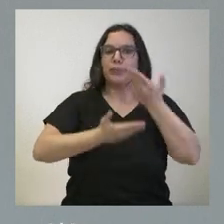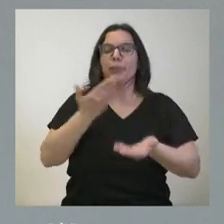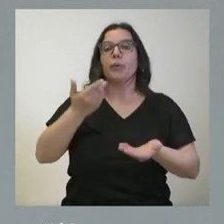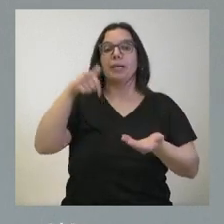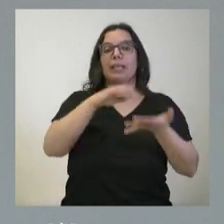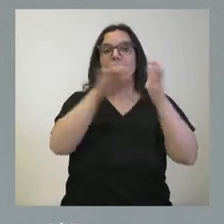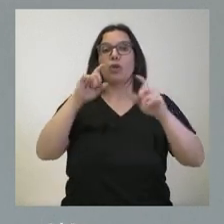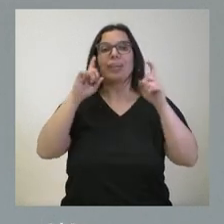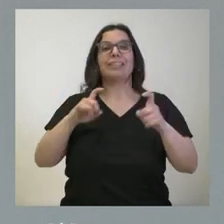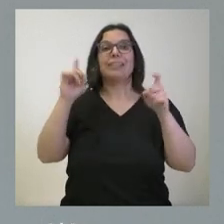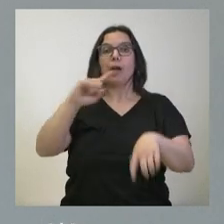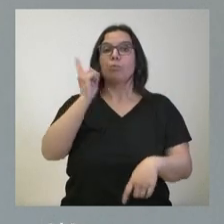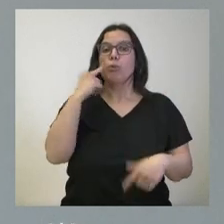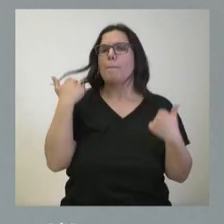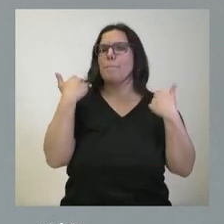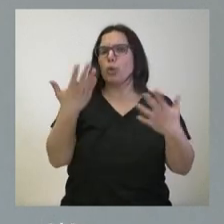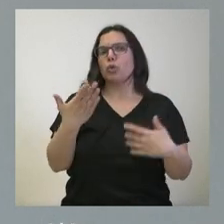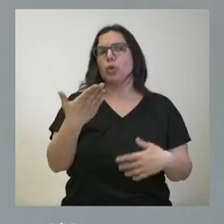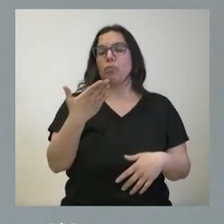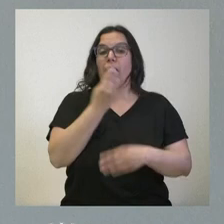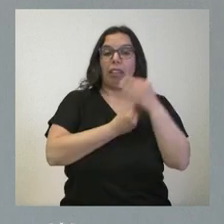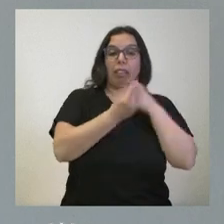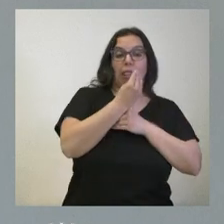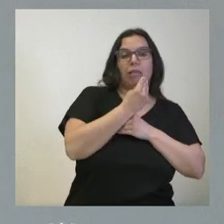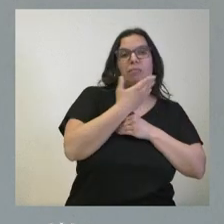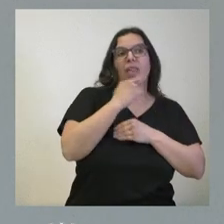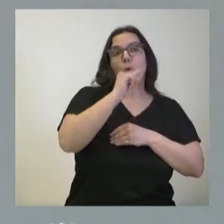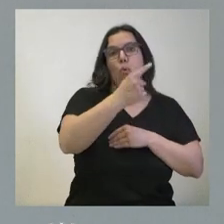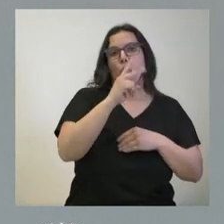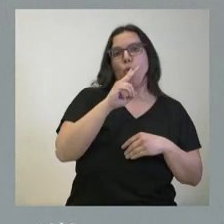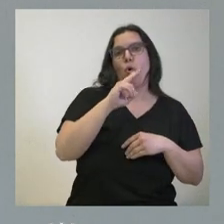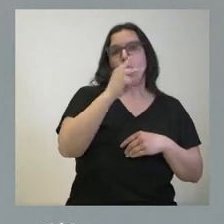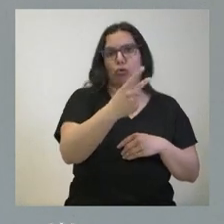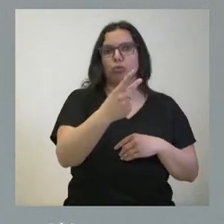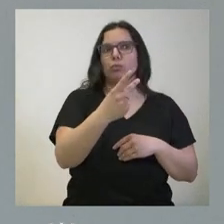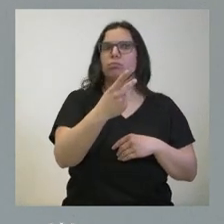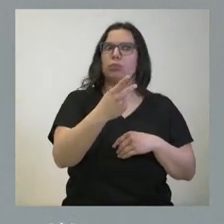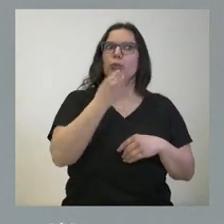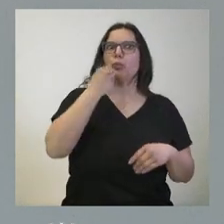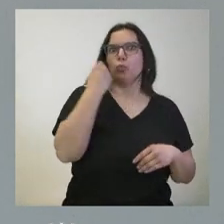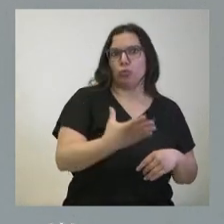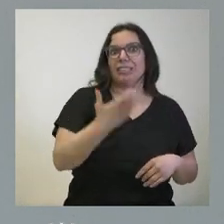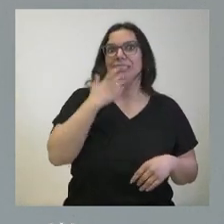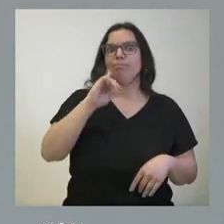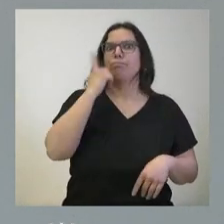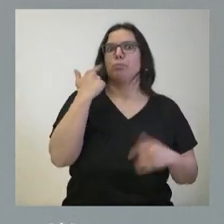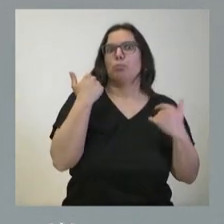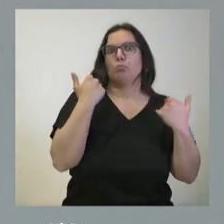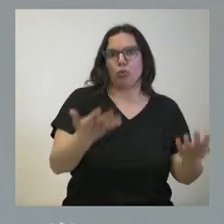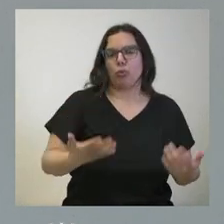detección se produzca más temprana entre el año 1 y el año 2, lo cual va a ser ciertamente positivo. Recordarán ustedes que esta